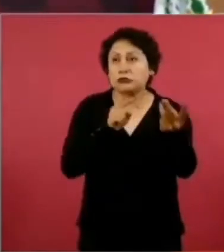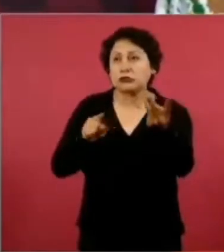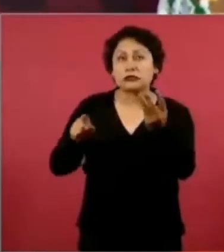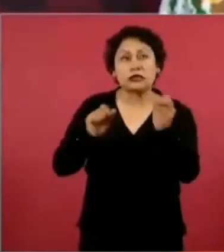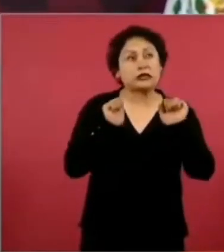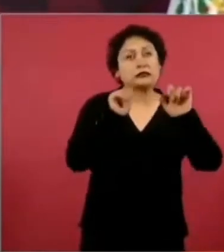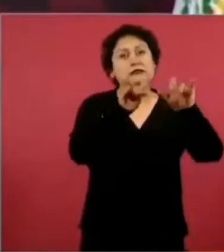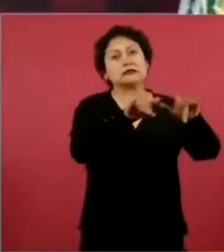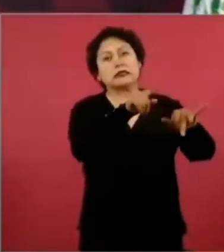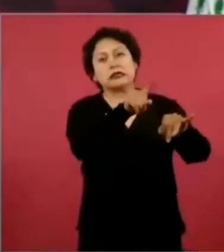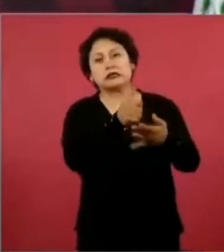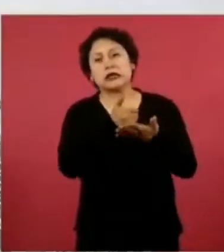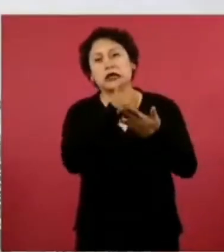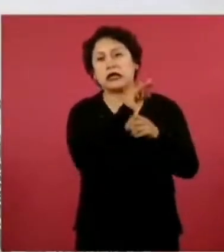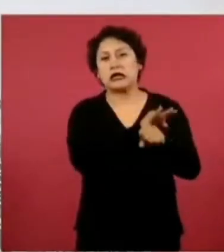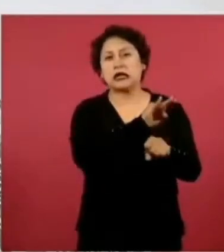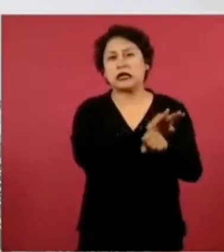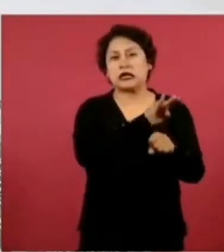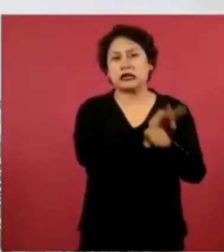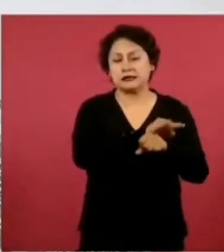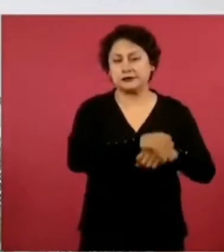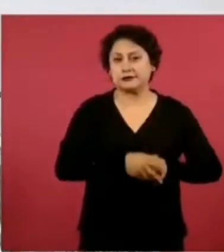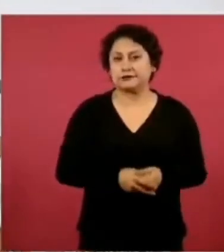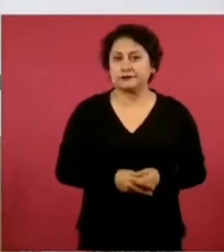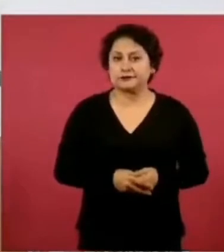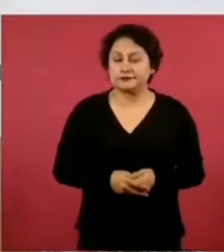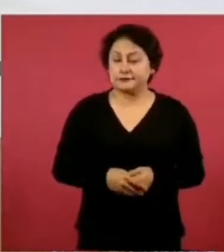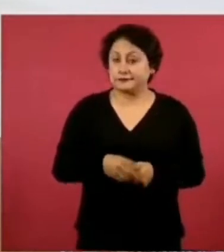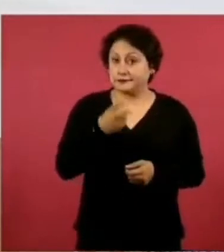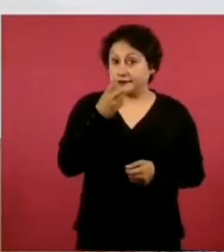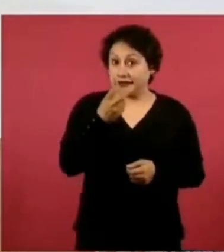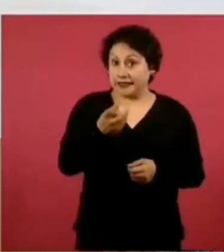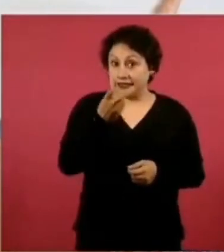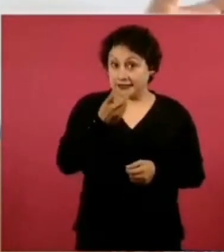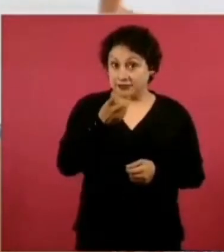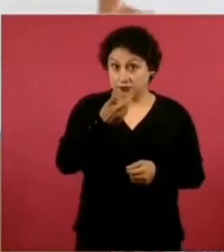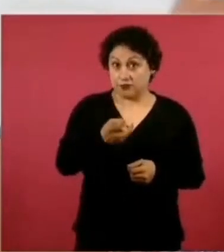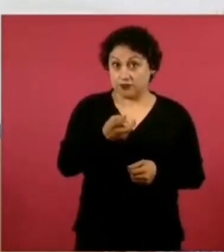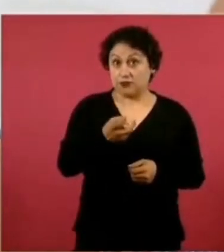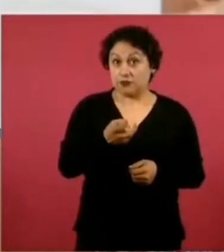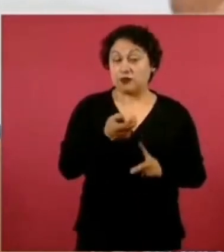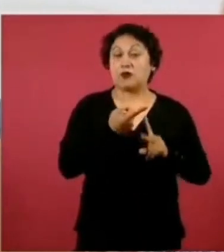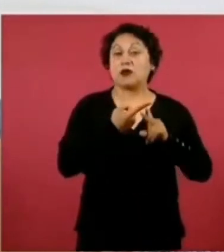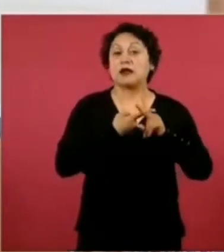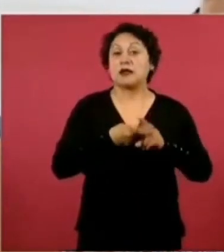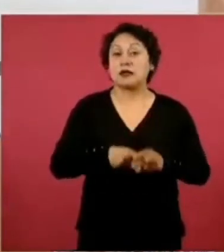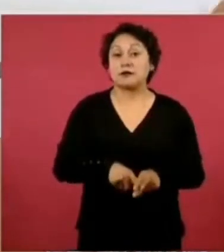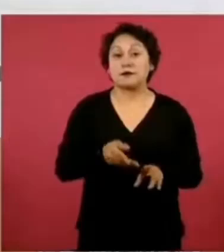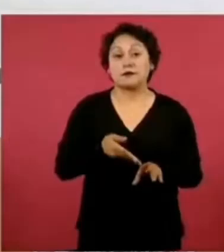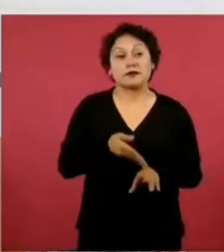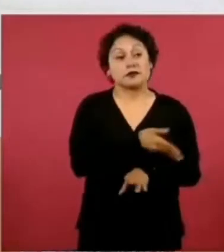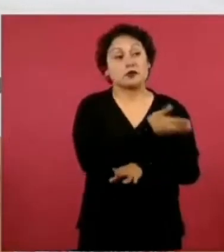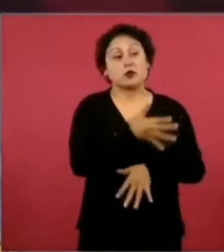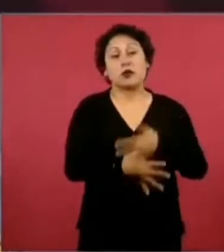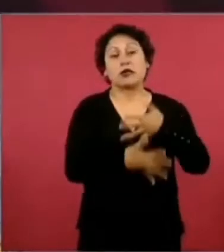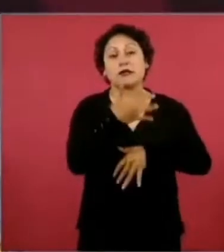hace… Empezó eso hace 15 años.